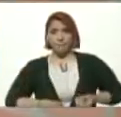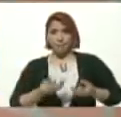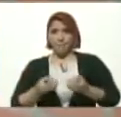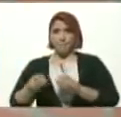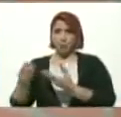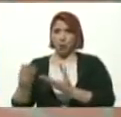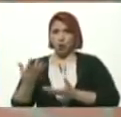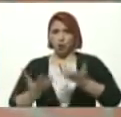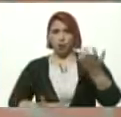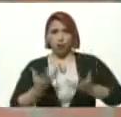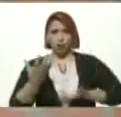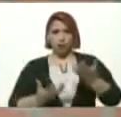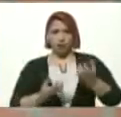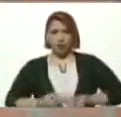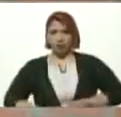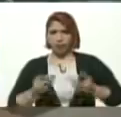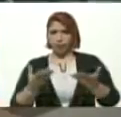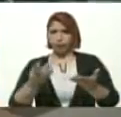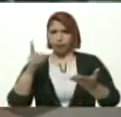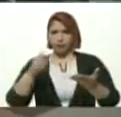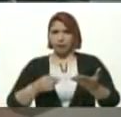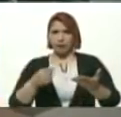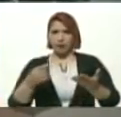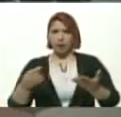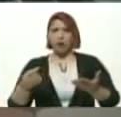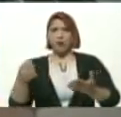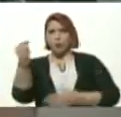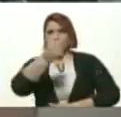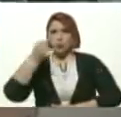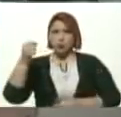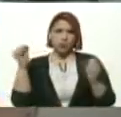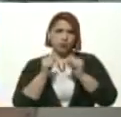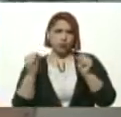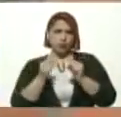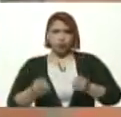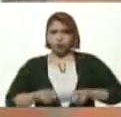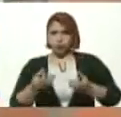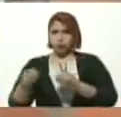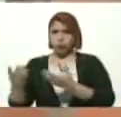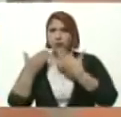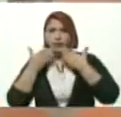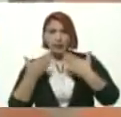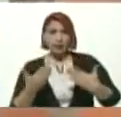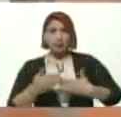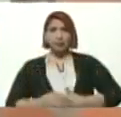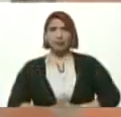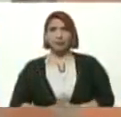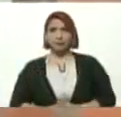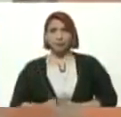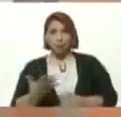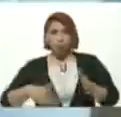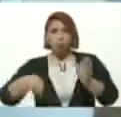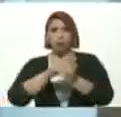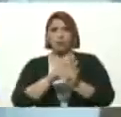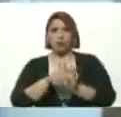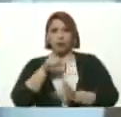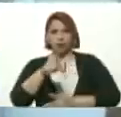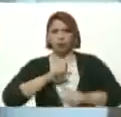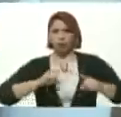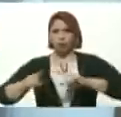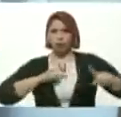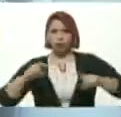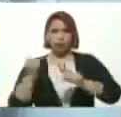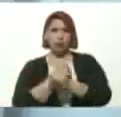Cocina Se está entregando Freezer Se está entregando Reverbero Gracias Una vez más A su gestión